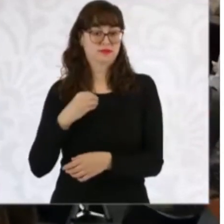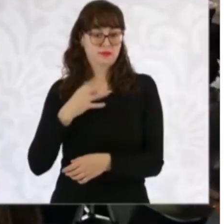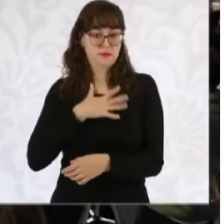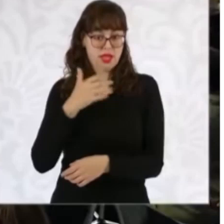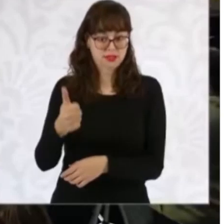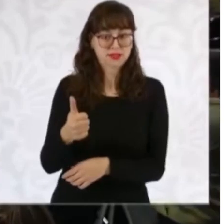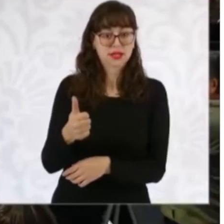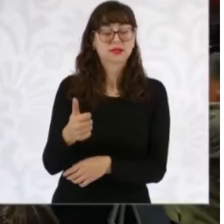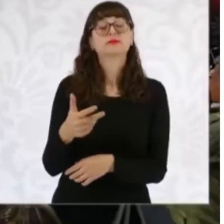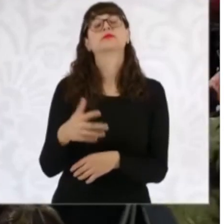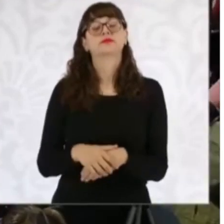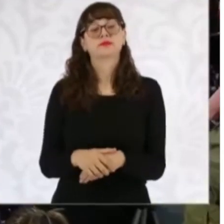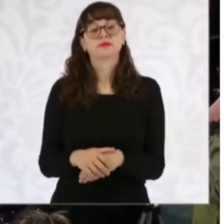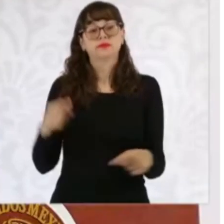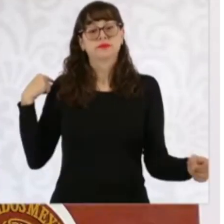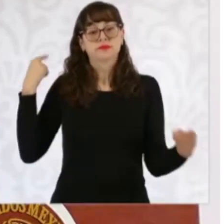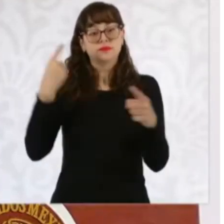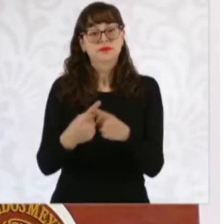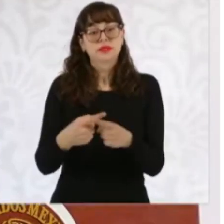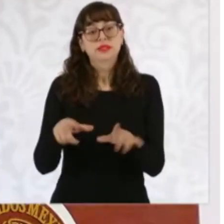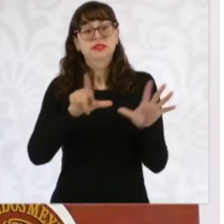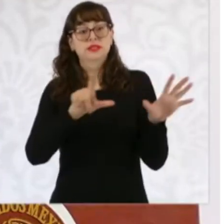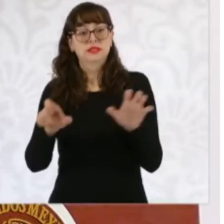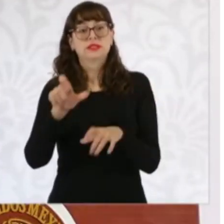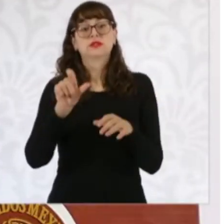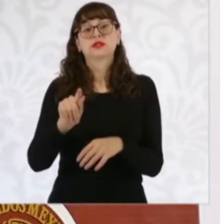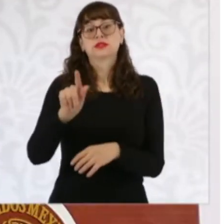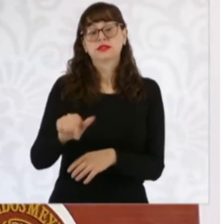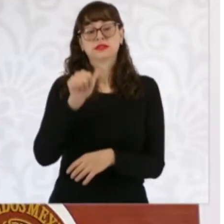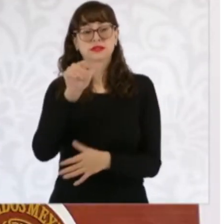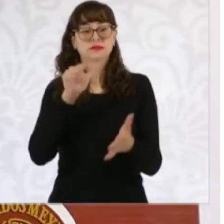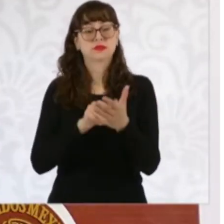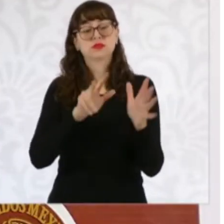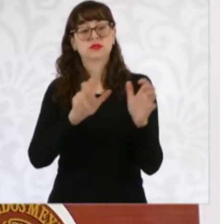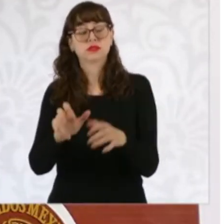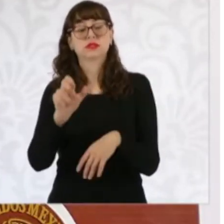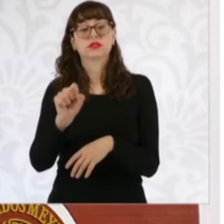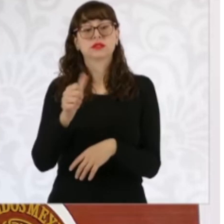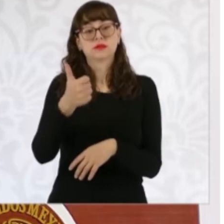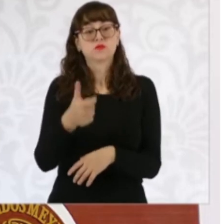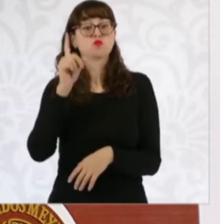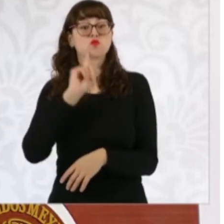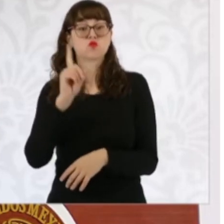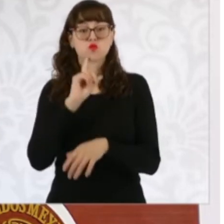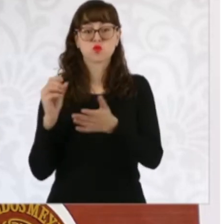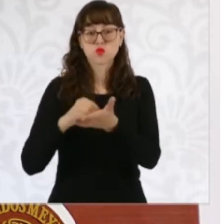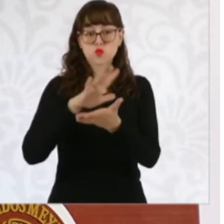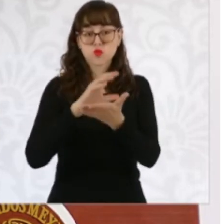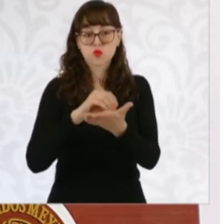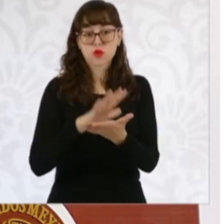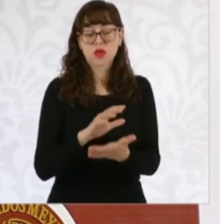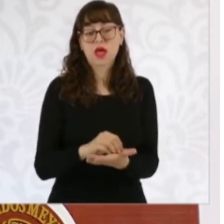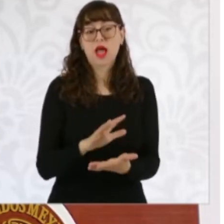Hasta el momento se han registrado 766 mil 825 mujeres. La meta de aquí al